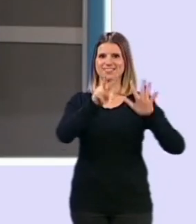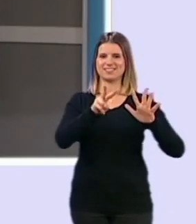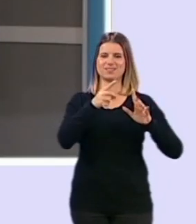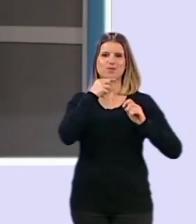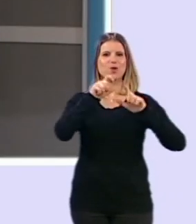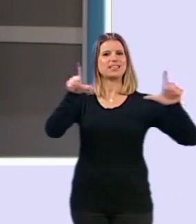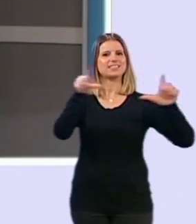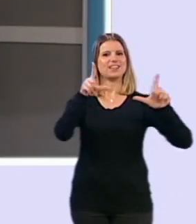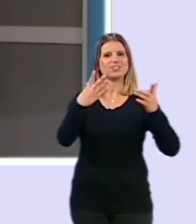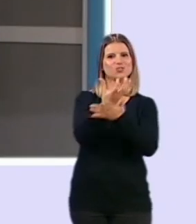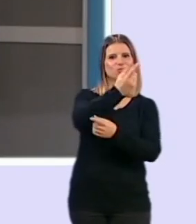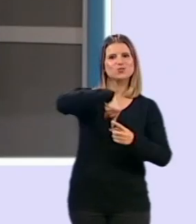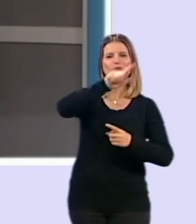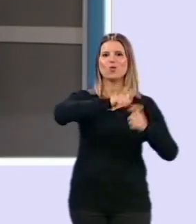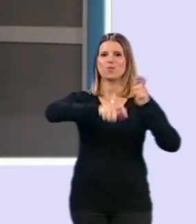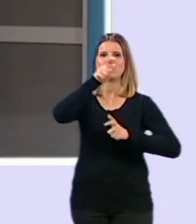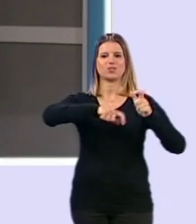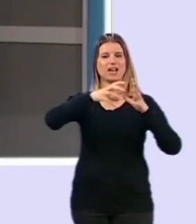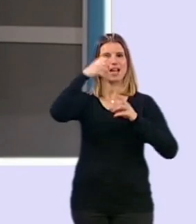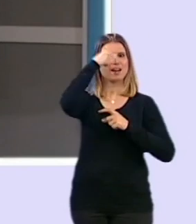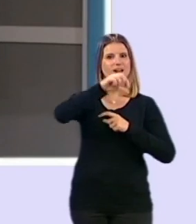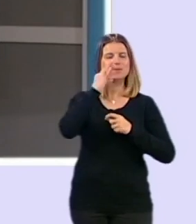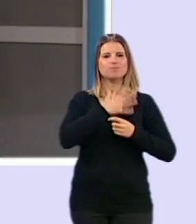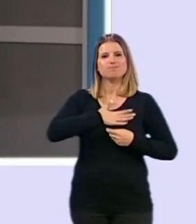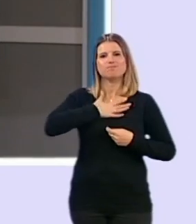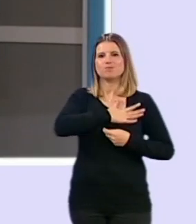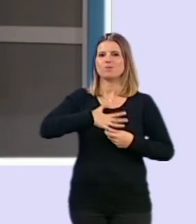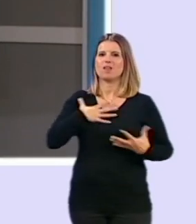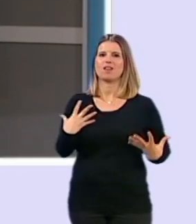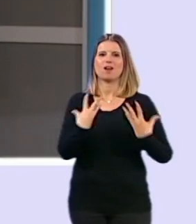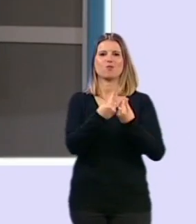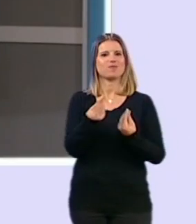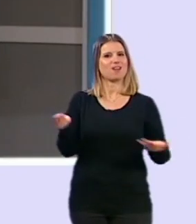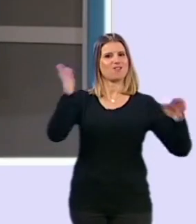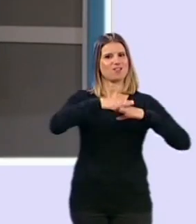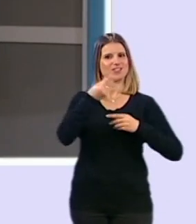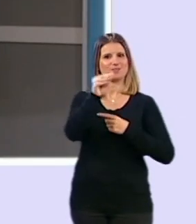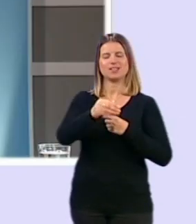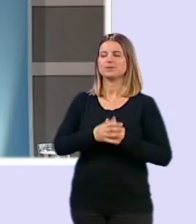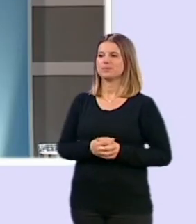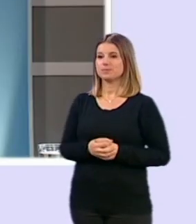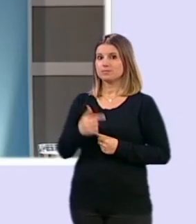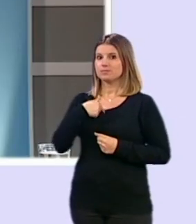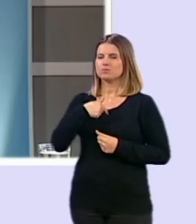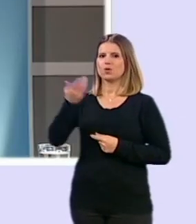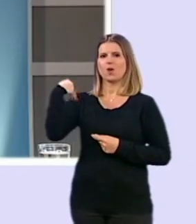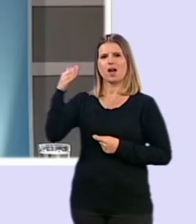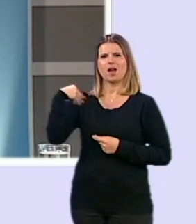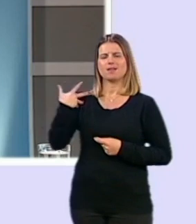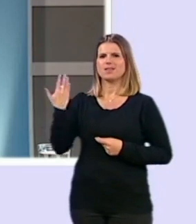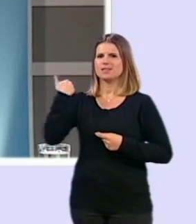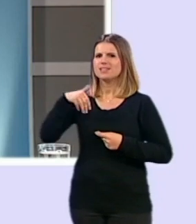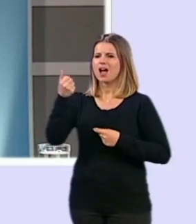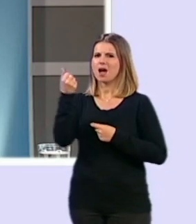a la televisión de todos los granadinos. Es un placer acompañaros una noche más en vuestro programa. Estuvo con nosotros hace